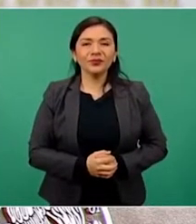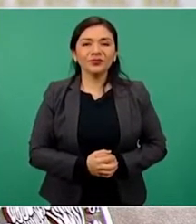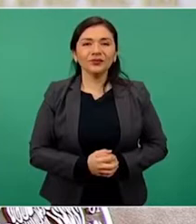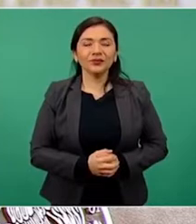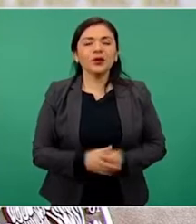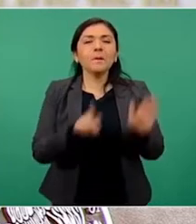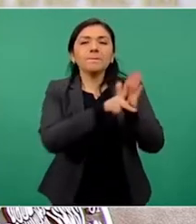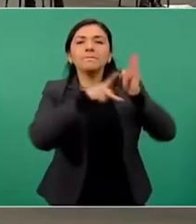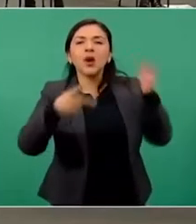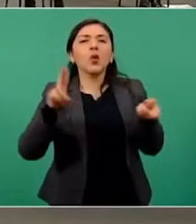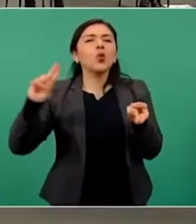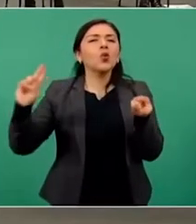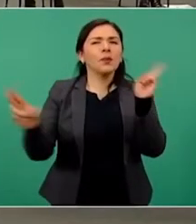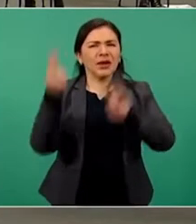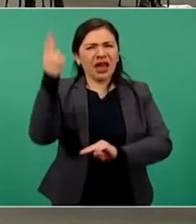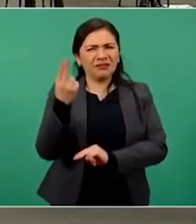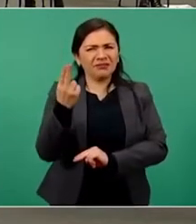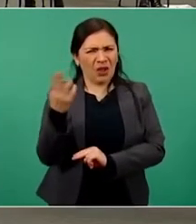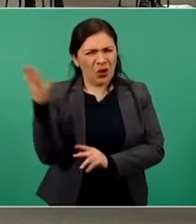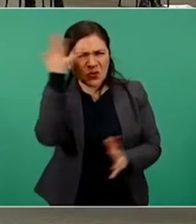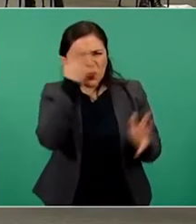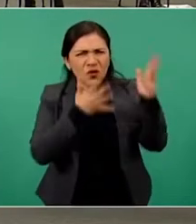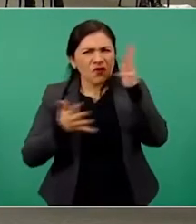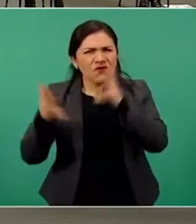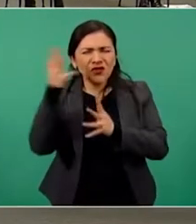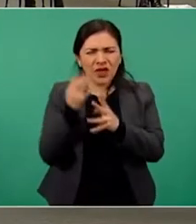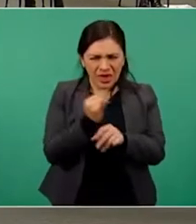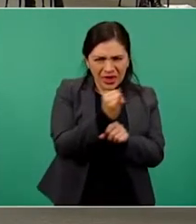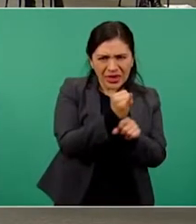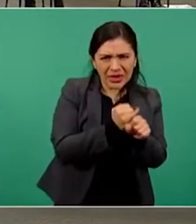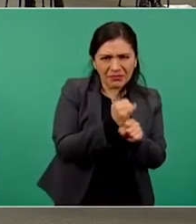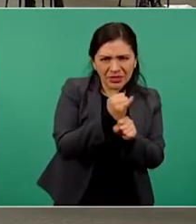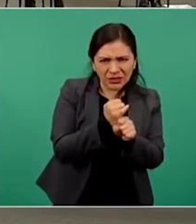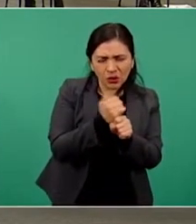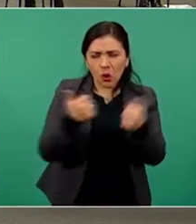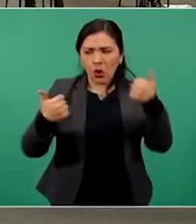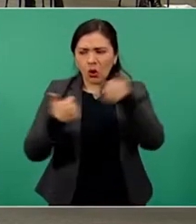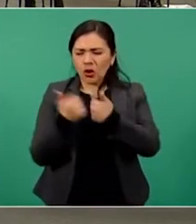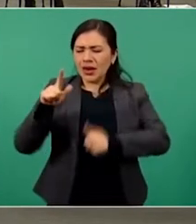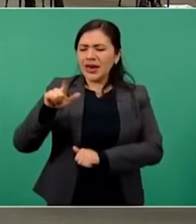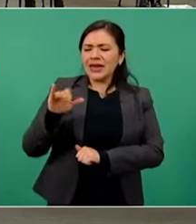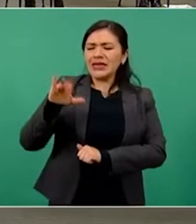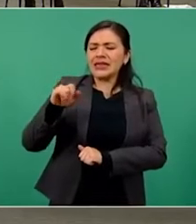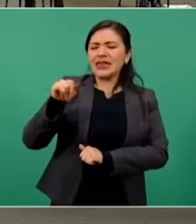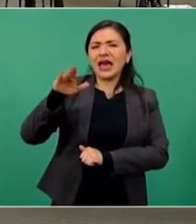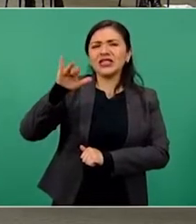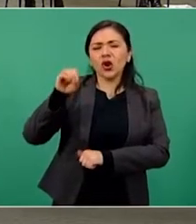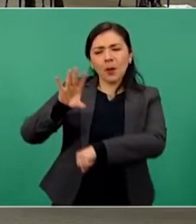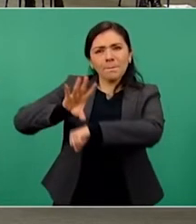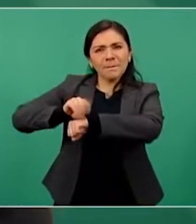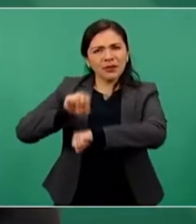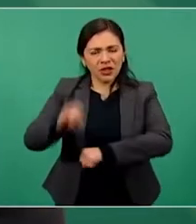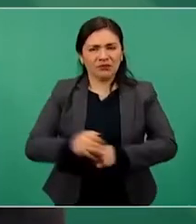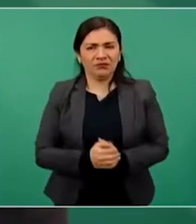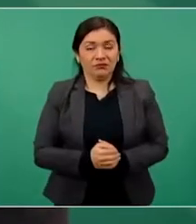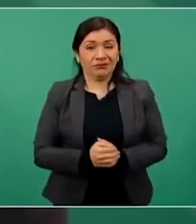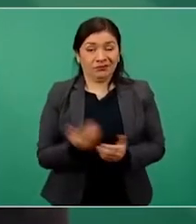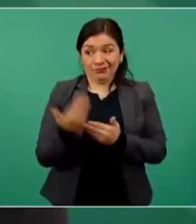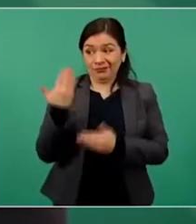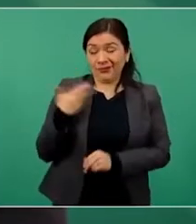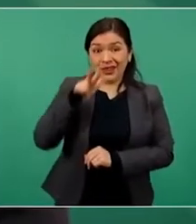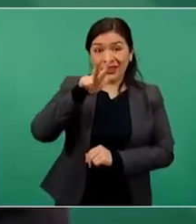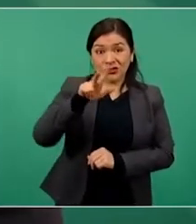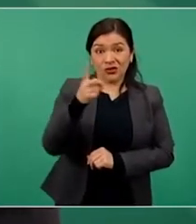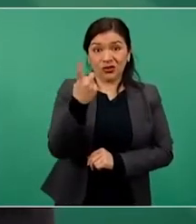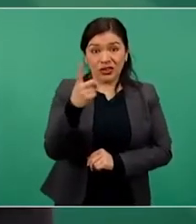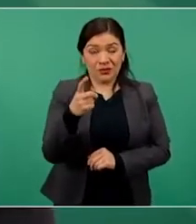El Universal confunde una investigación con una licitación. El 18 de diciembre el periódico El Universal